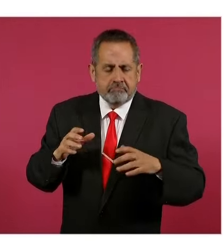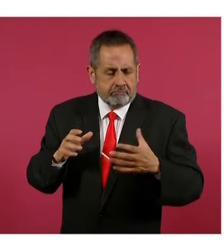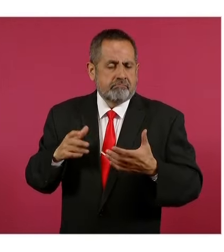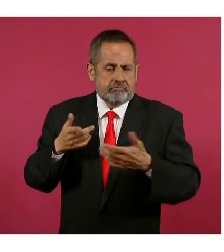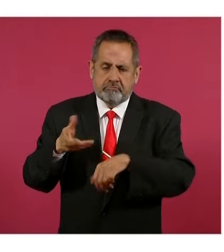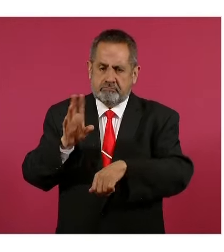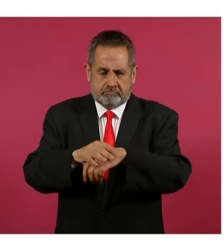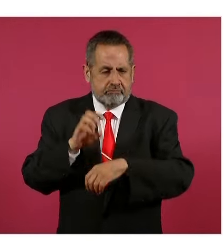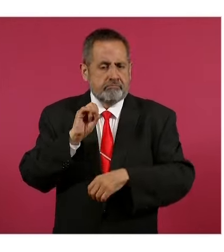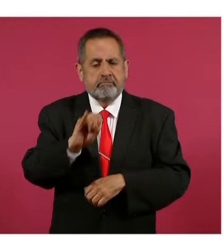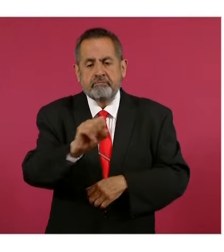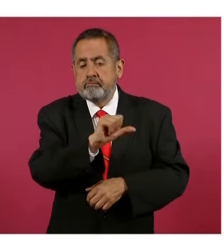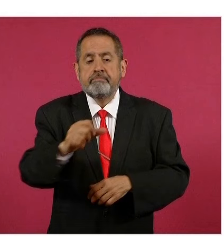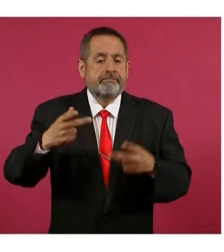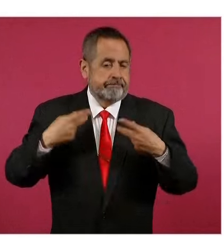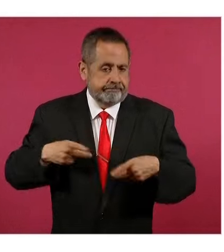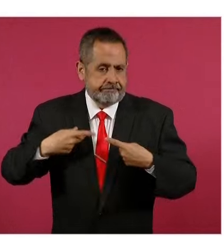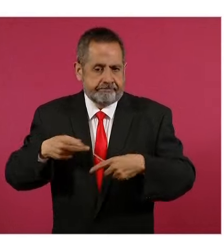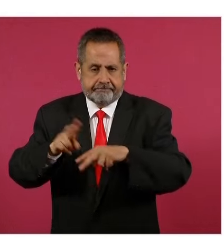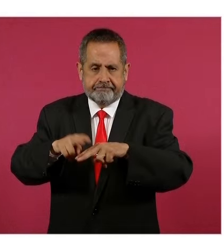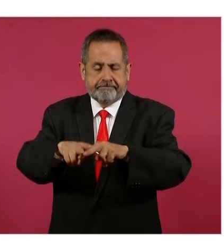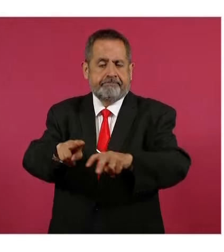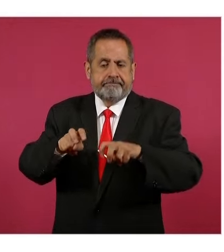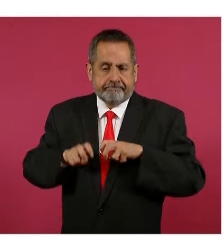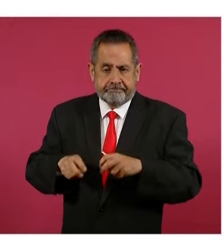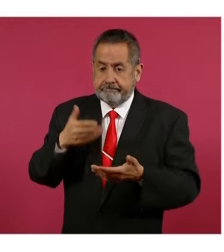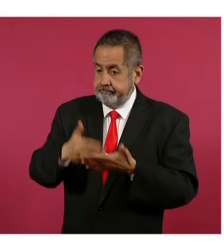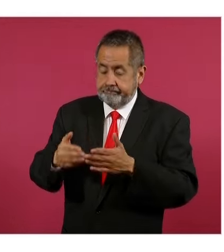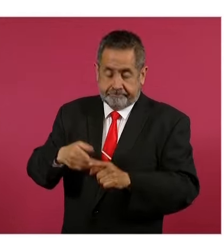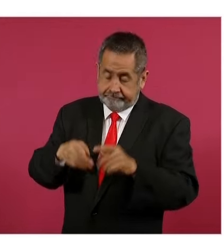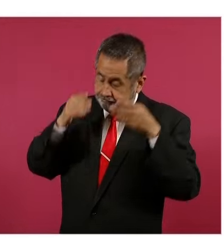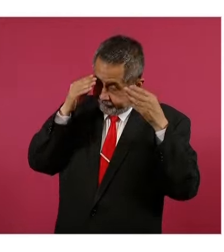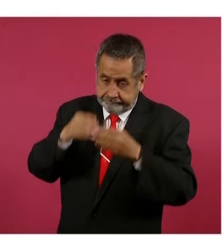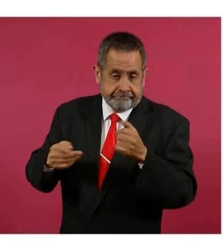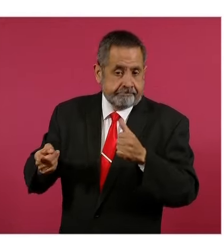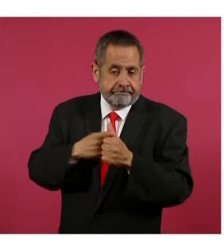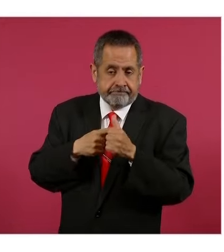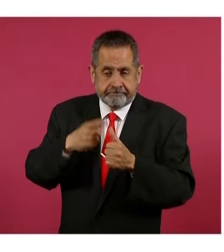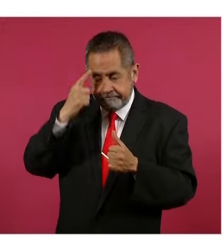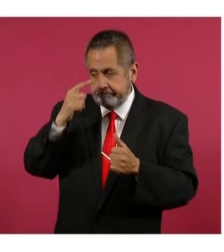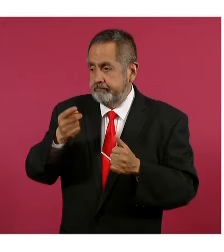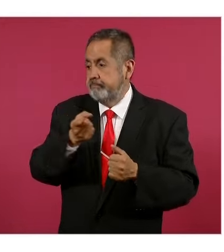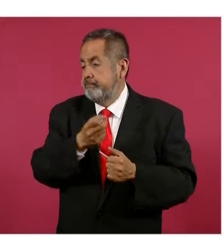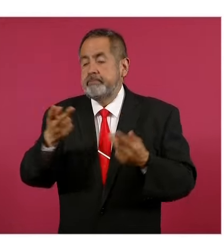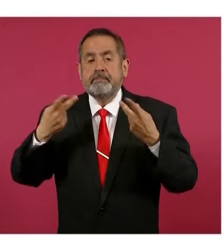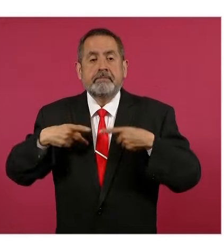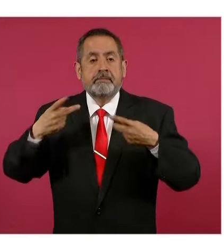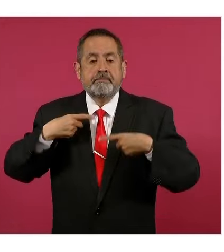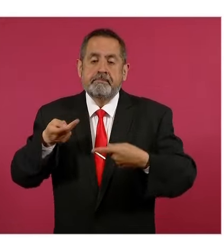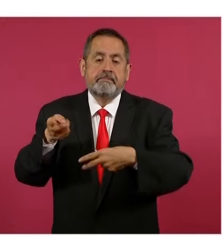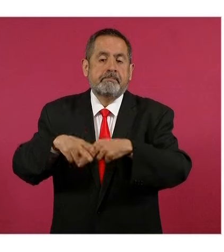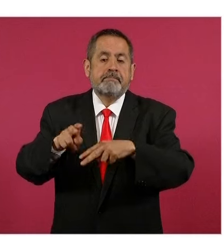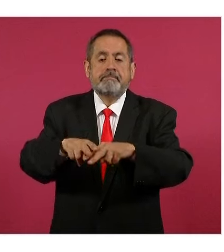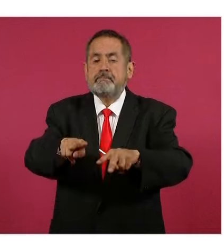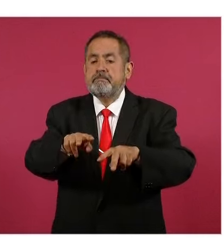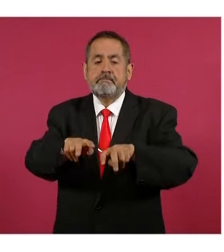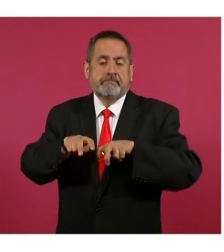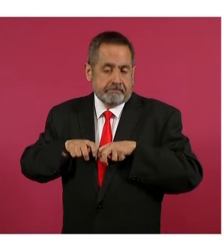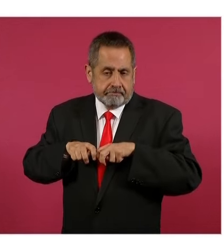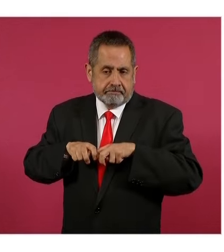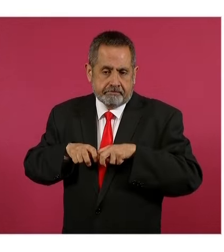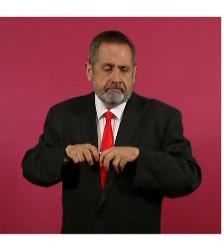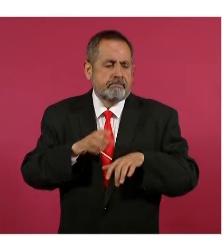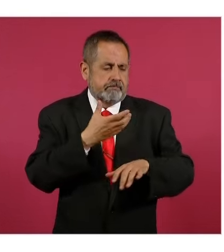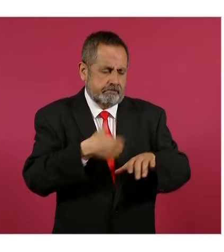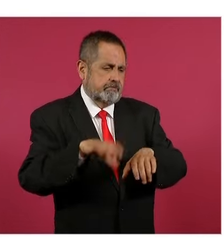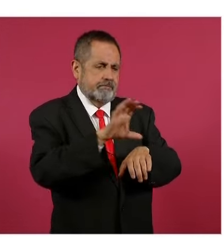permisos deberán dar preferencia hoy al servicio de transporte de pasajeros por encima del servicio de